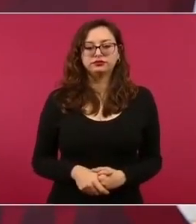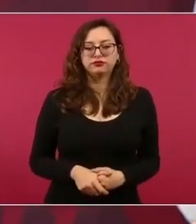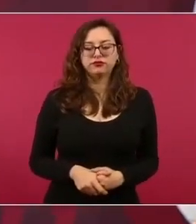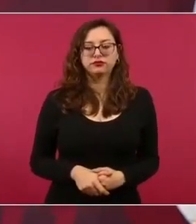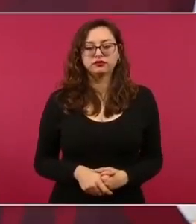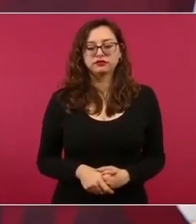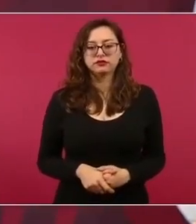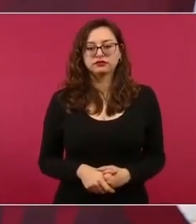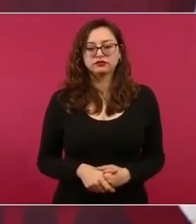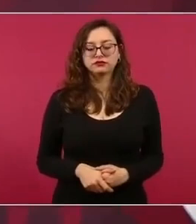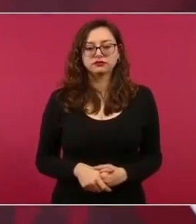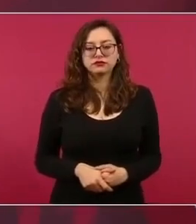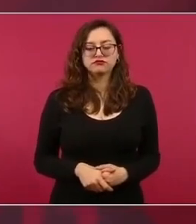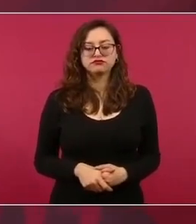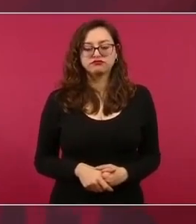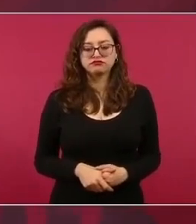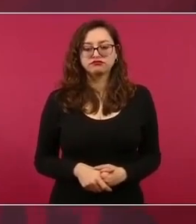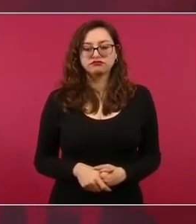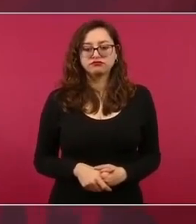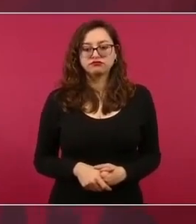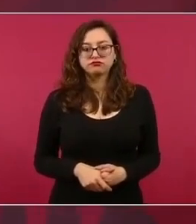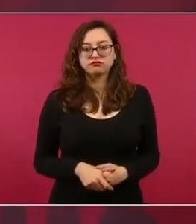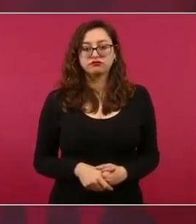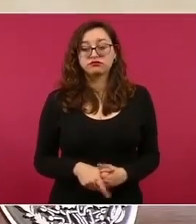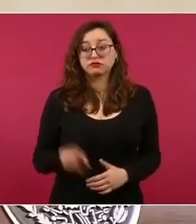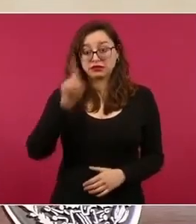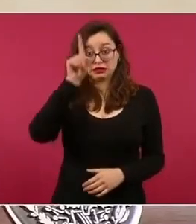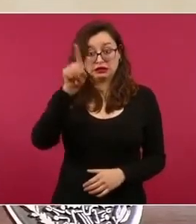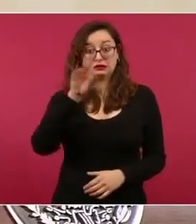no tienen ni siquiera posibilidad